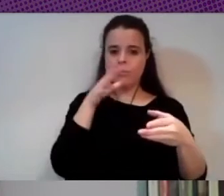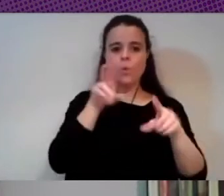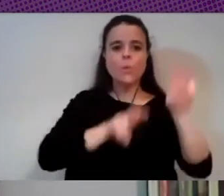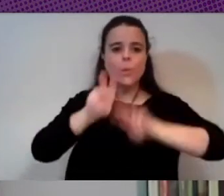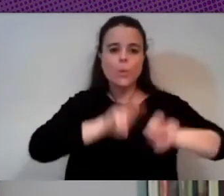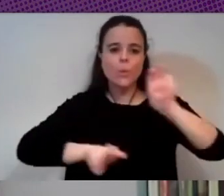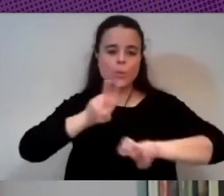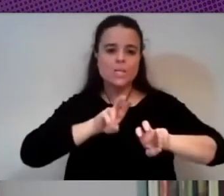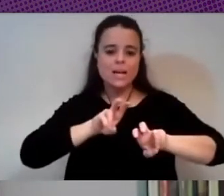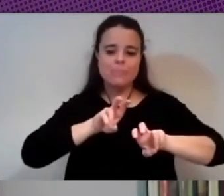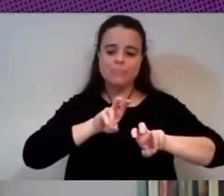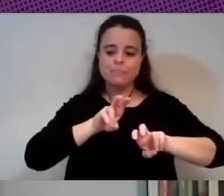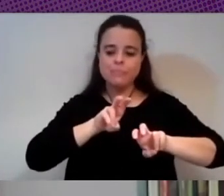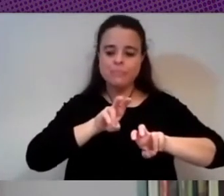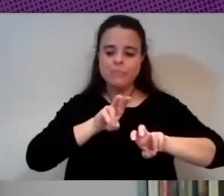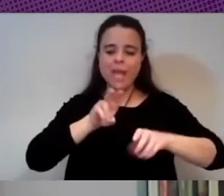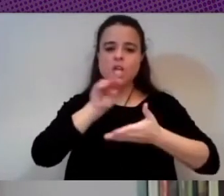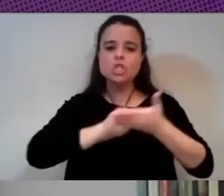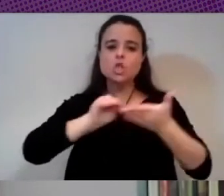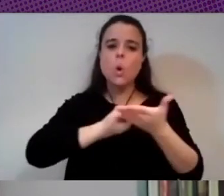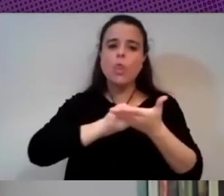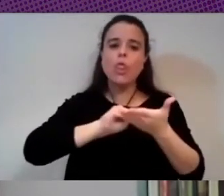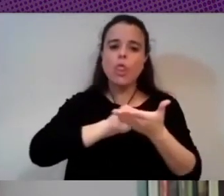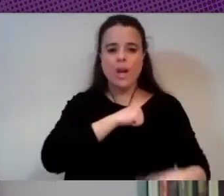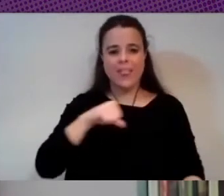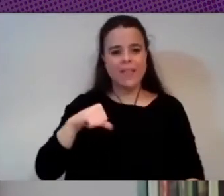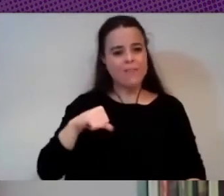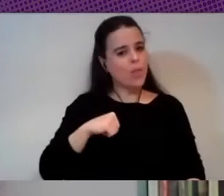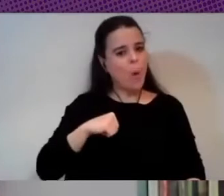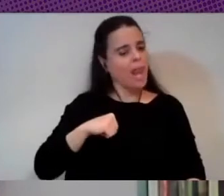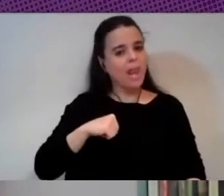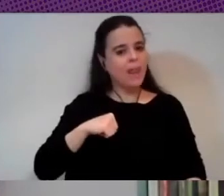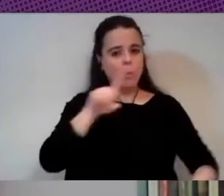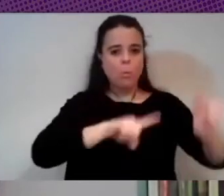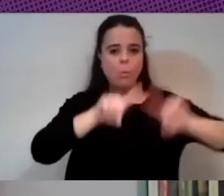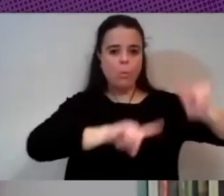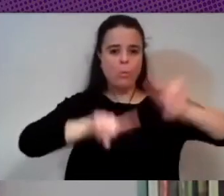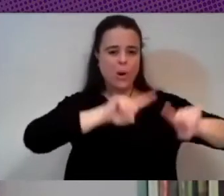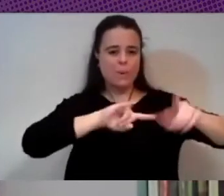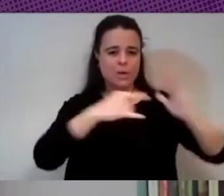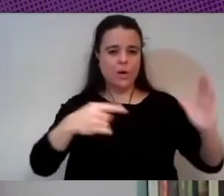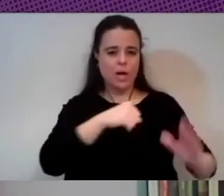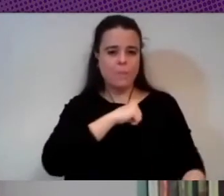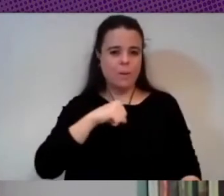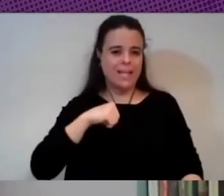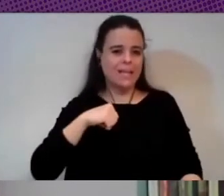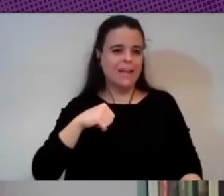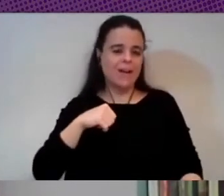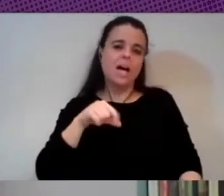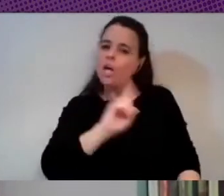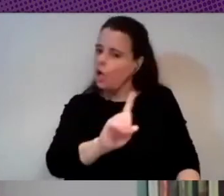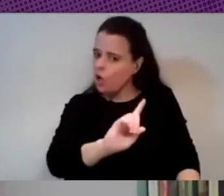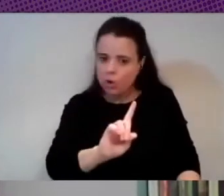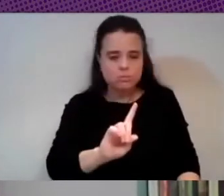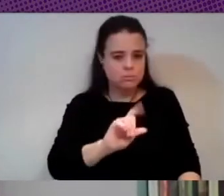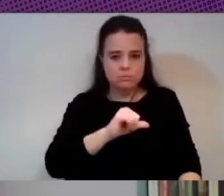al problema o a los problemas que nos plantean las tecnologías privativas es una pedagogía que es colaborativa